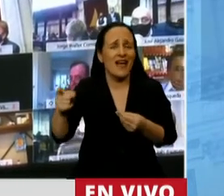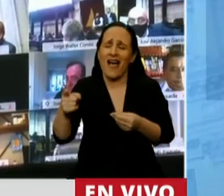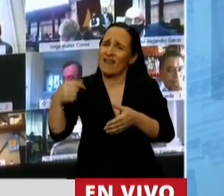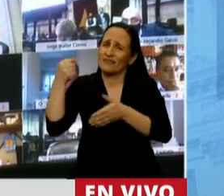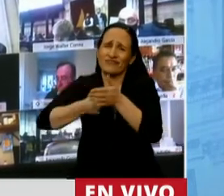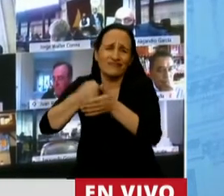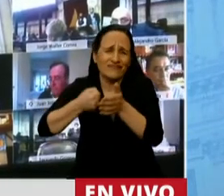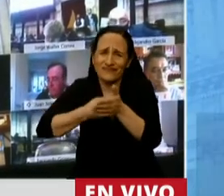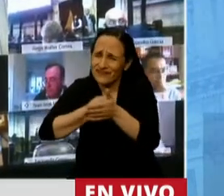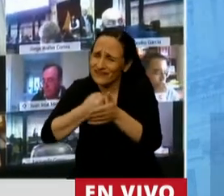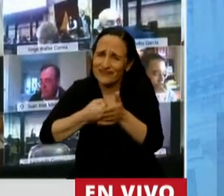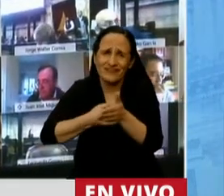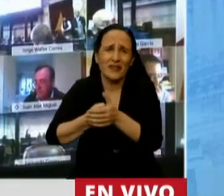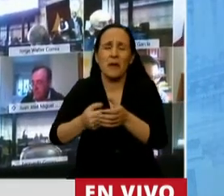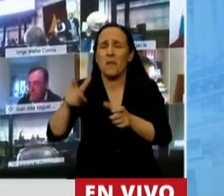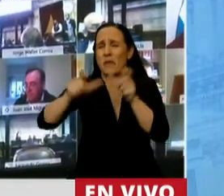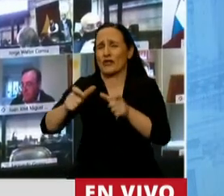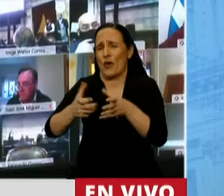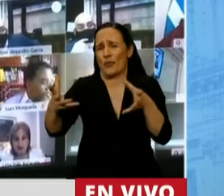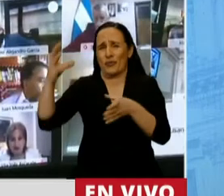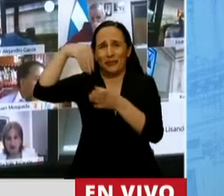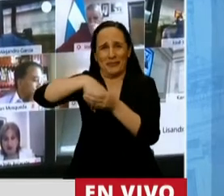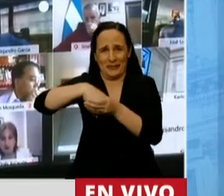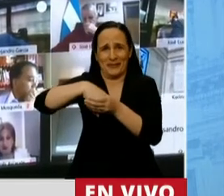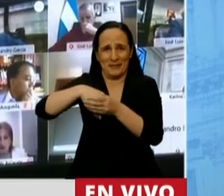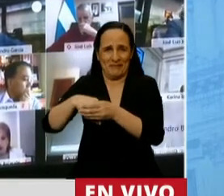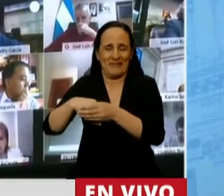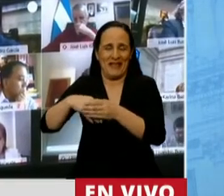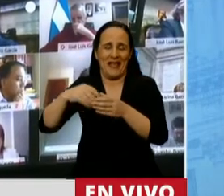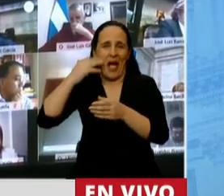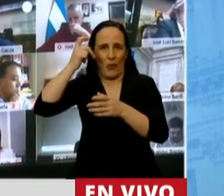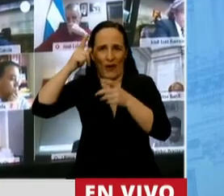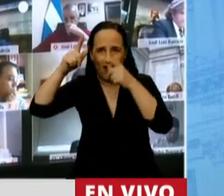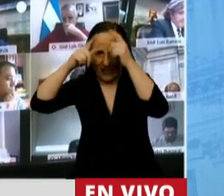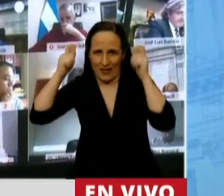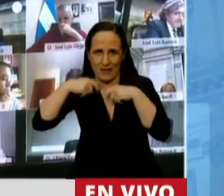incansable de un montón de personas que componen Abuelas de Plaza de Mayo.